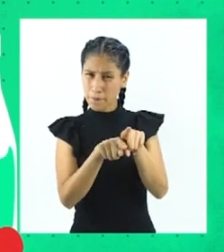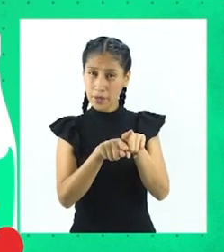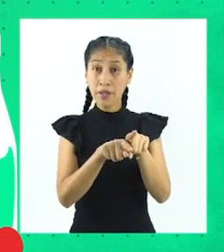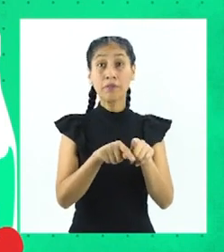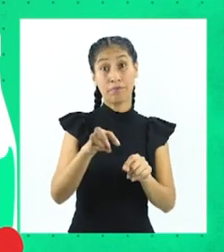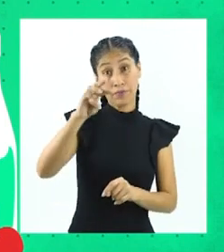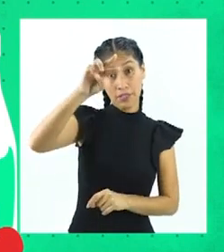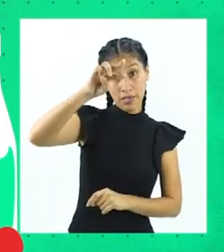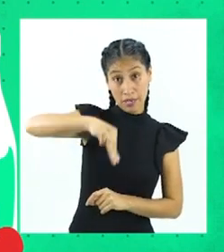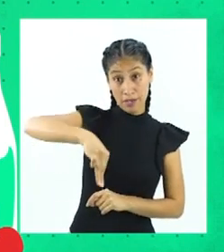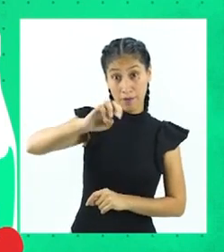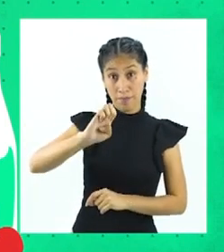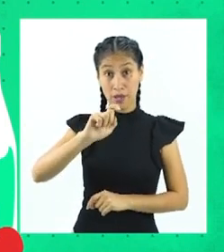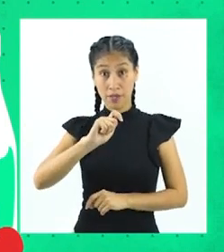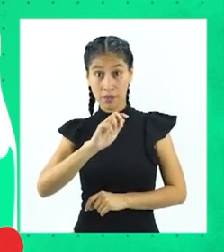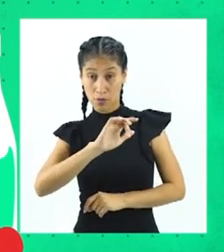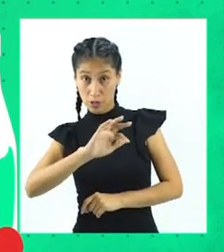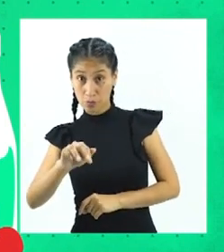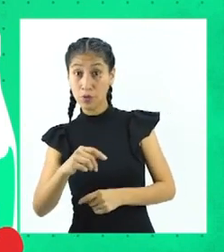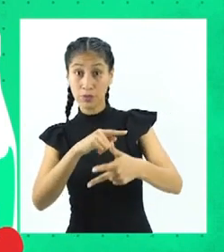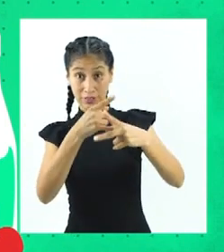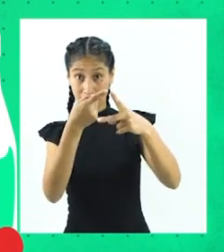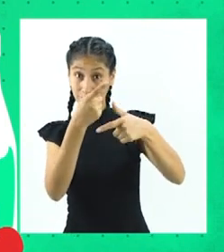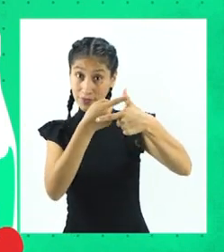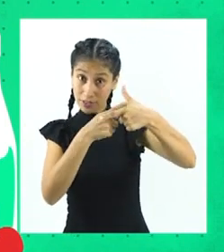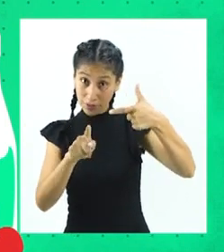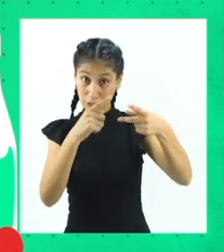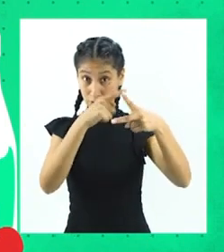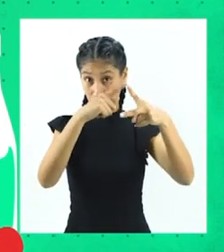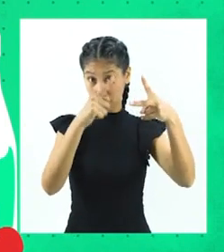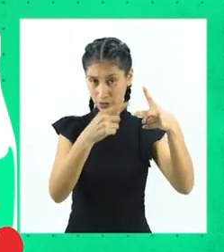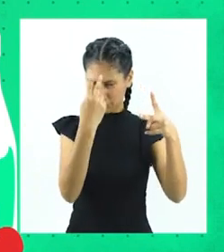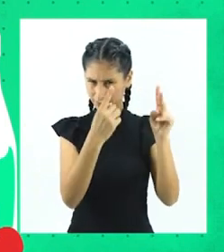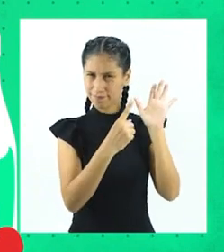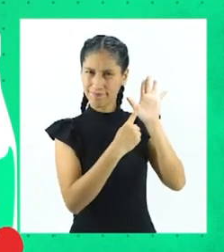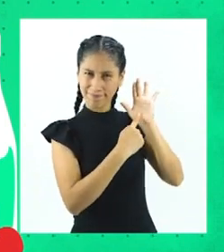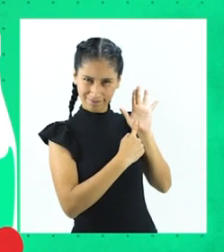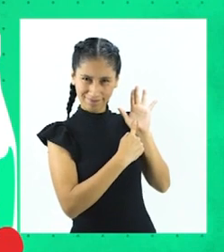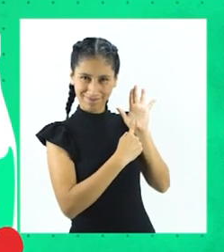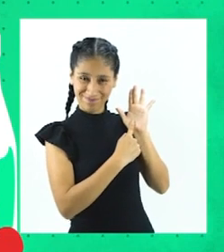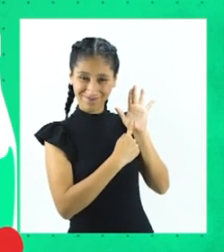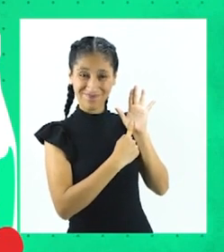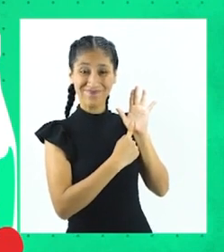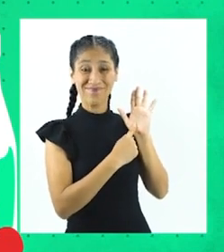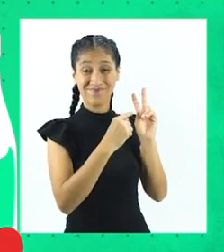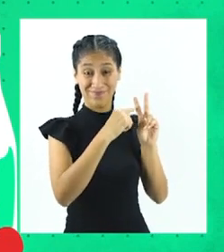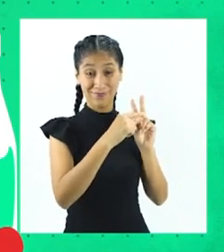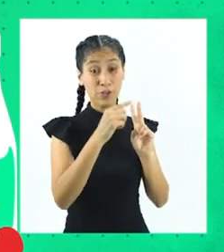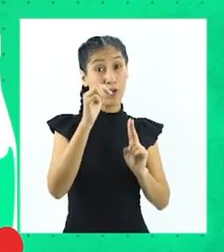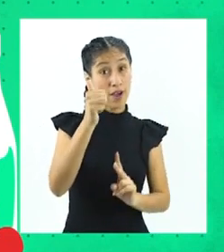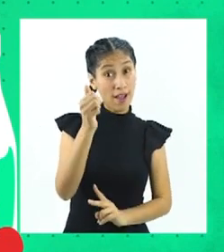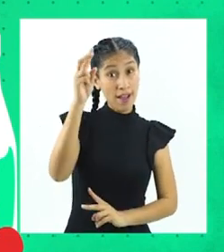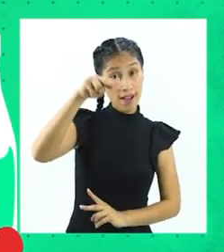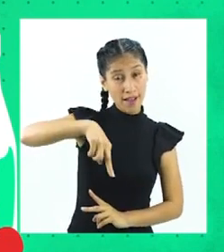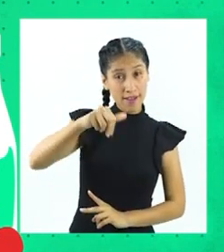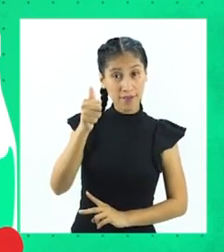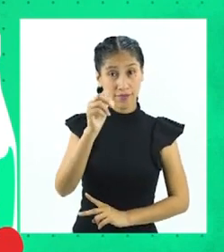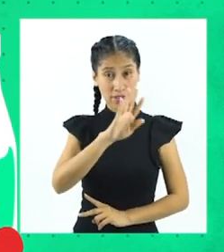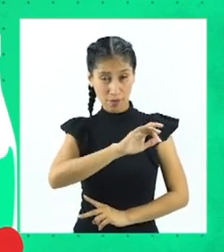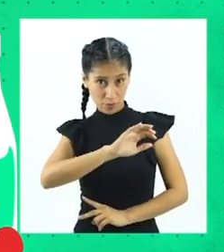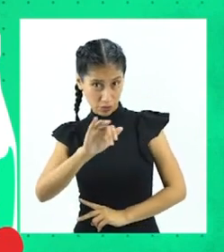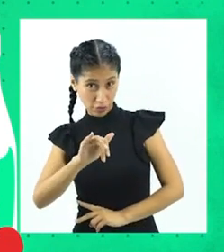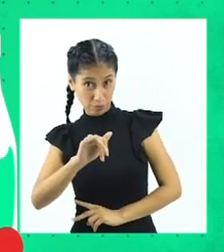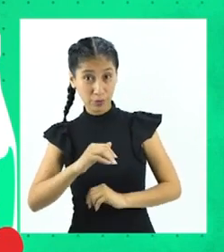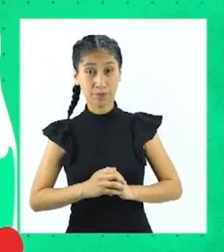presenta dos procesos. El primero es el anabolismo, por el cual, a partir de moléculas simples, construyen